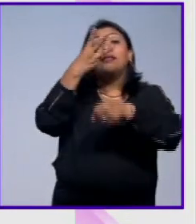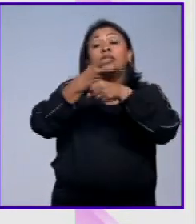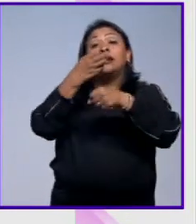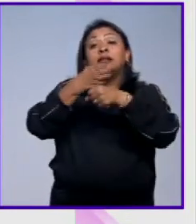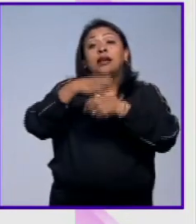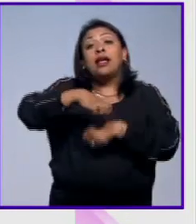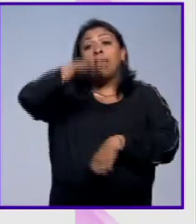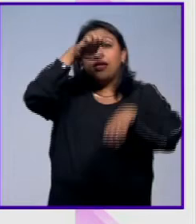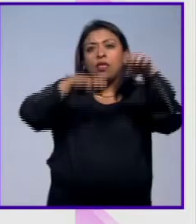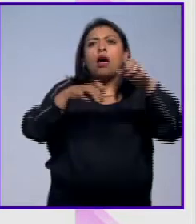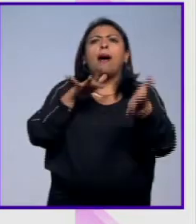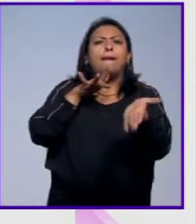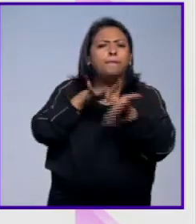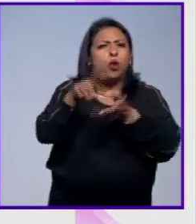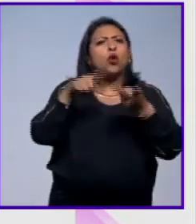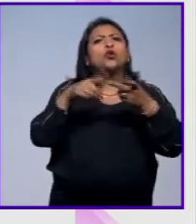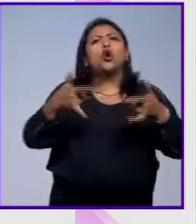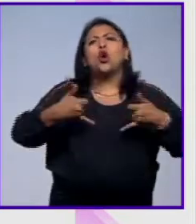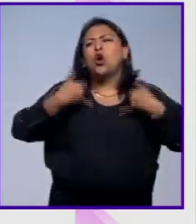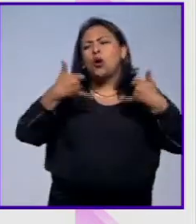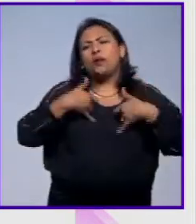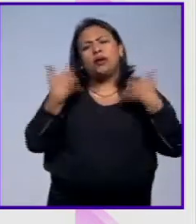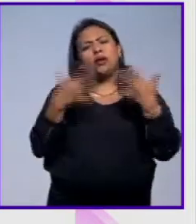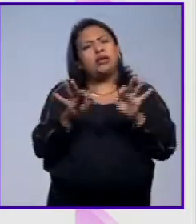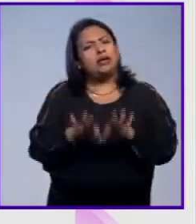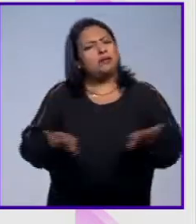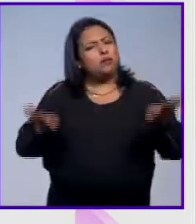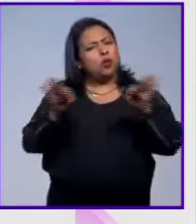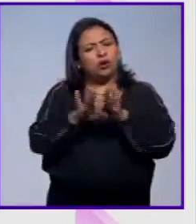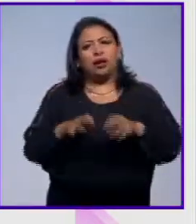edad va a haber apoyo para la juventud que es lo más importante